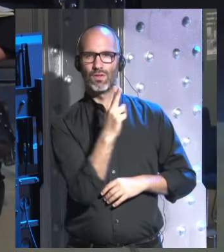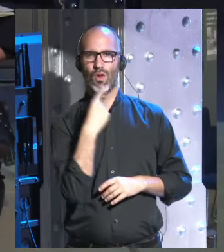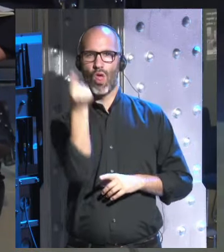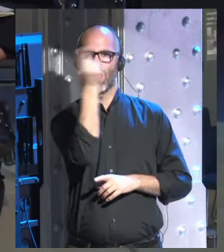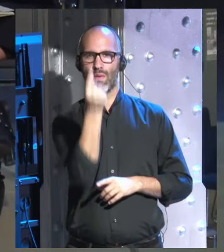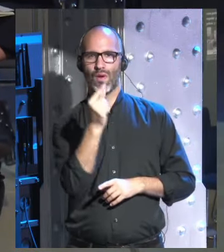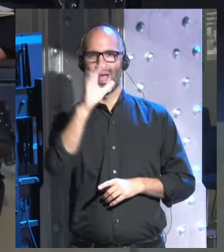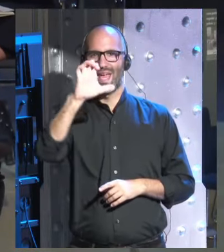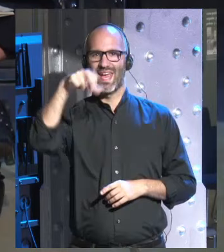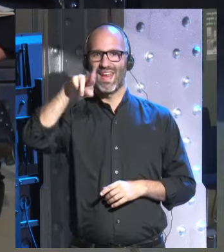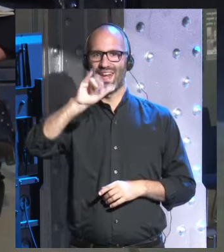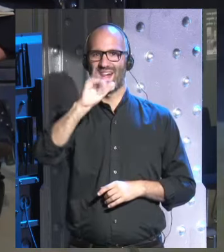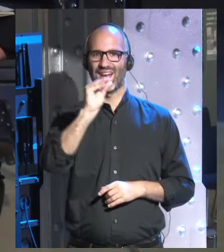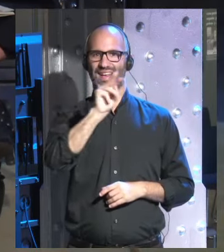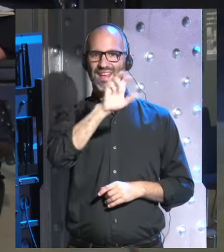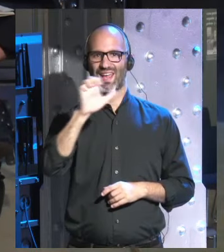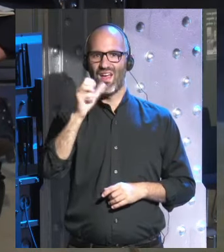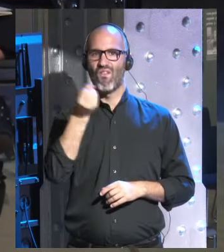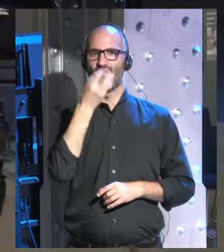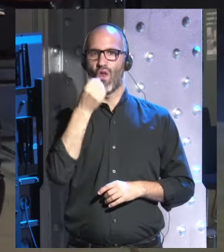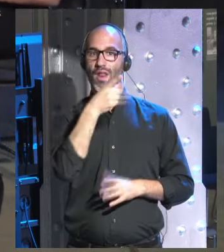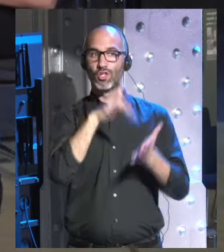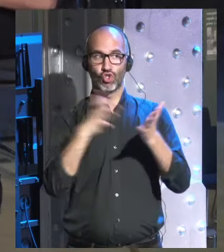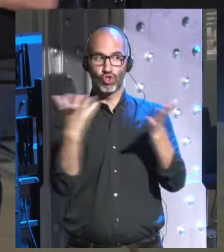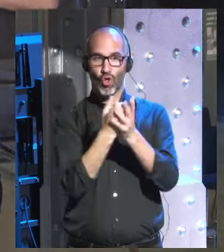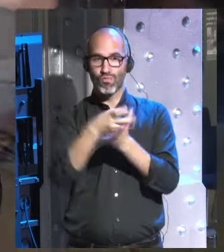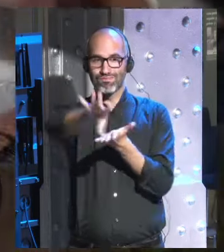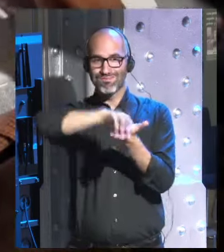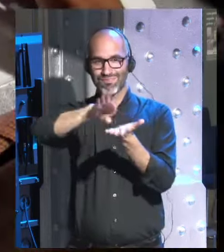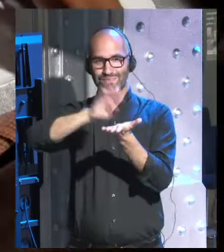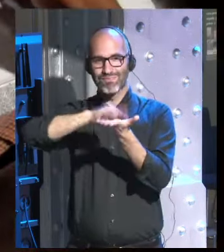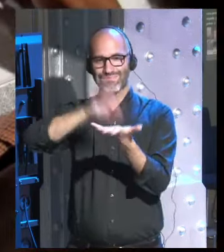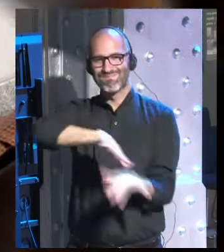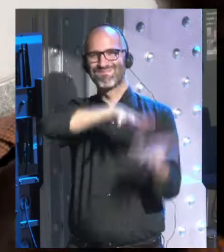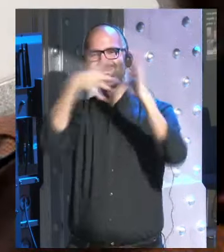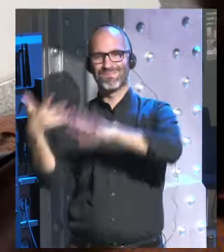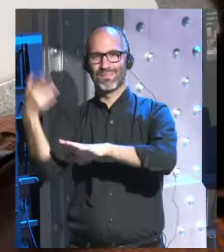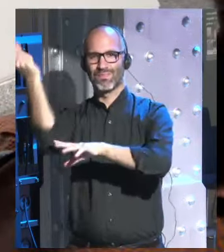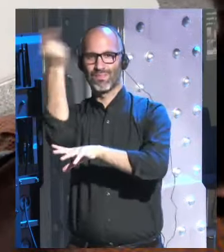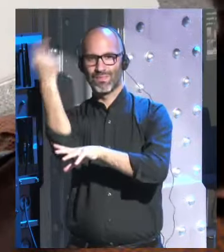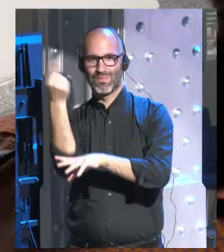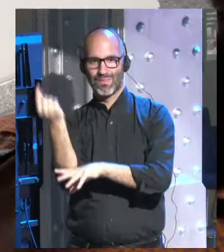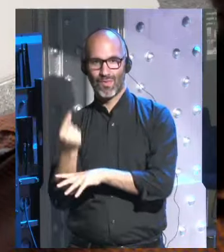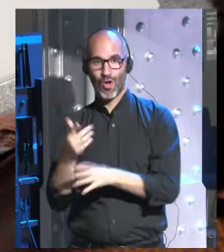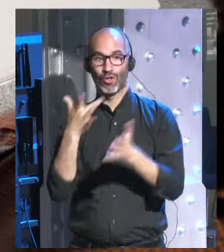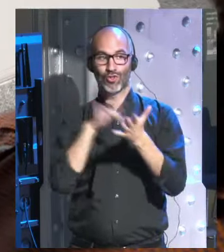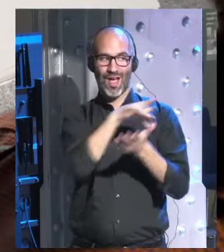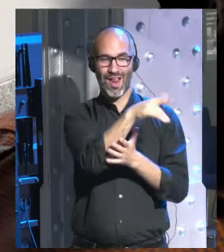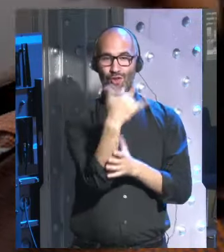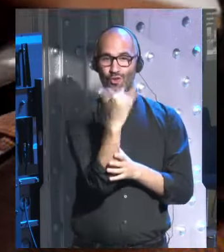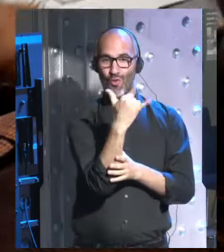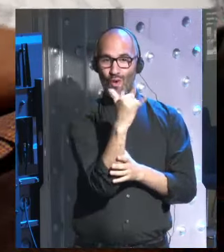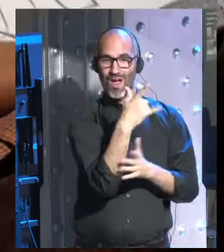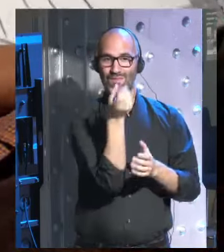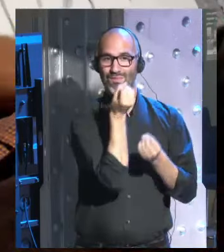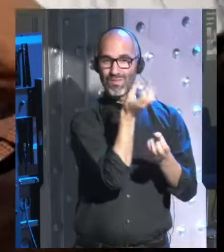Enrique va recogiendo lo que vamos diciendo aquí él va escribiendo lo que lo que Yuval Noah Harari nos está explicando